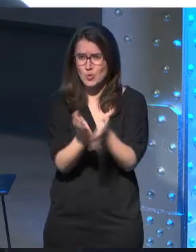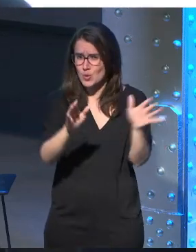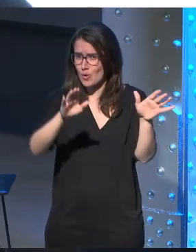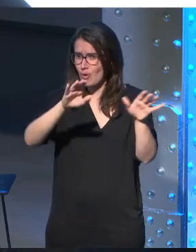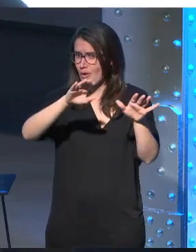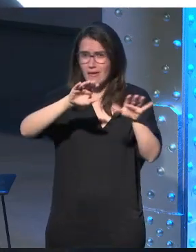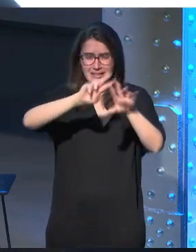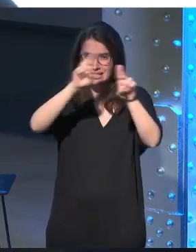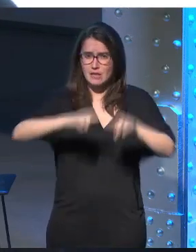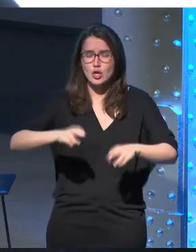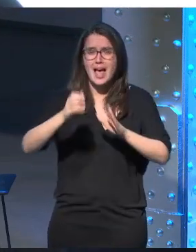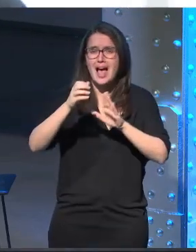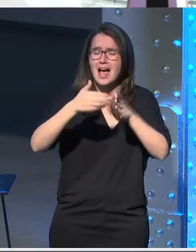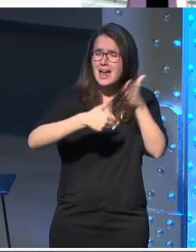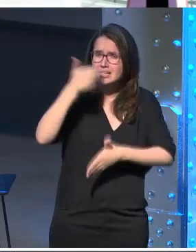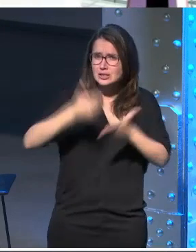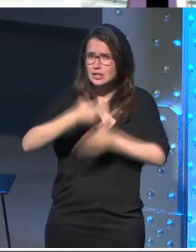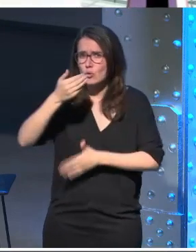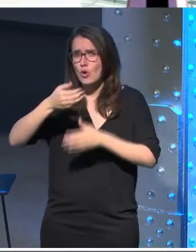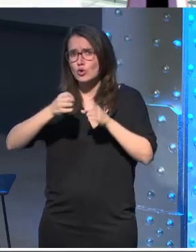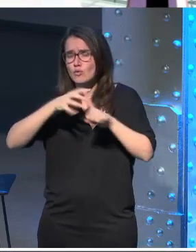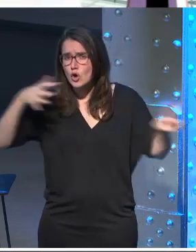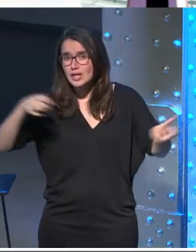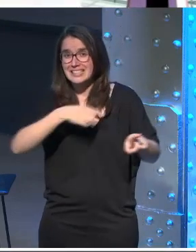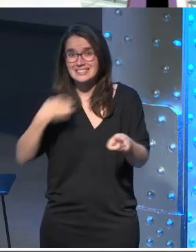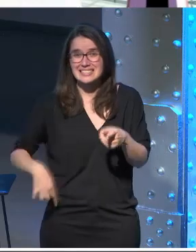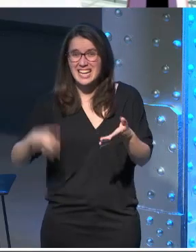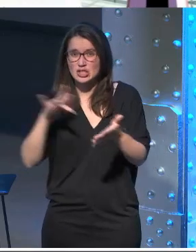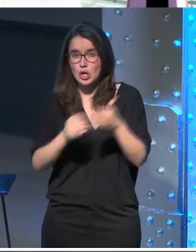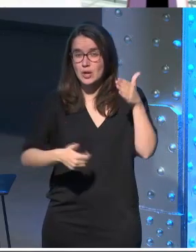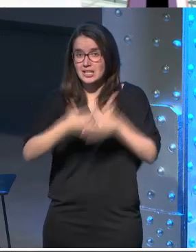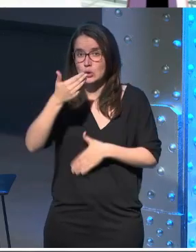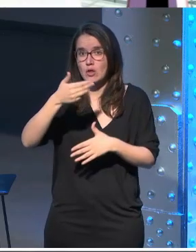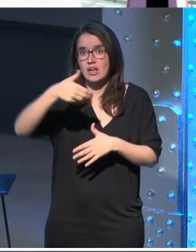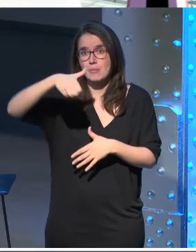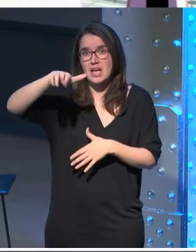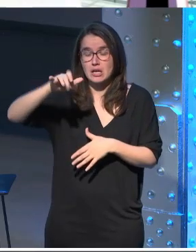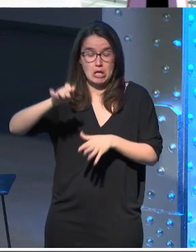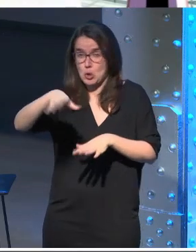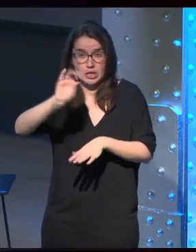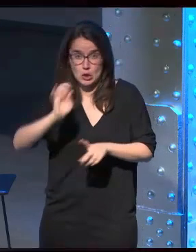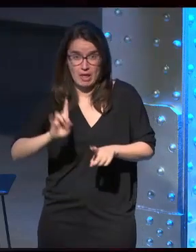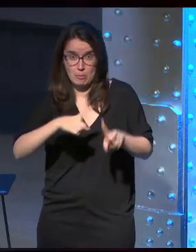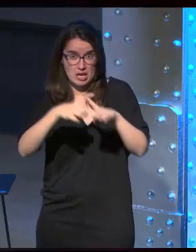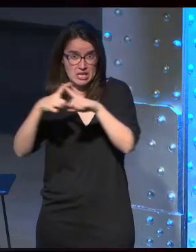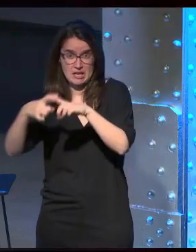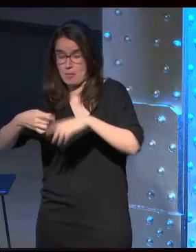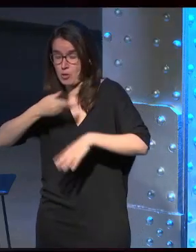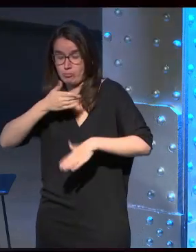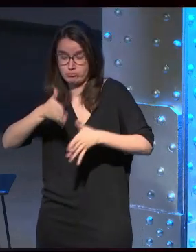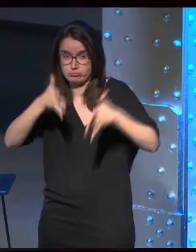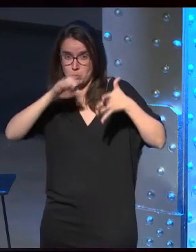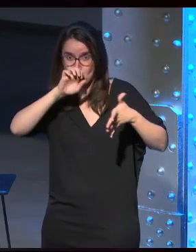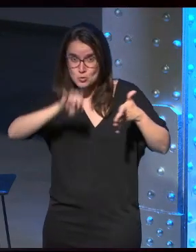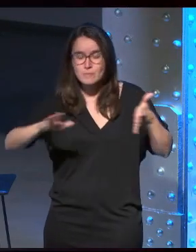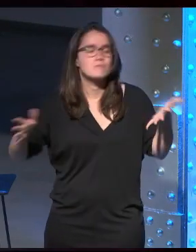sacaba artículos Forbes también en China nos sacaron un artículo sobre Melita que me encanta no entiendo nada de lo que pone pero me encanta y